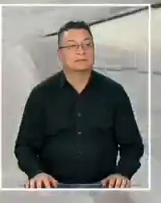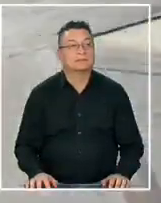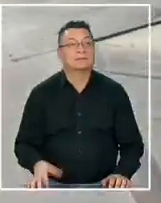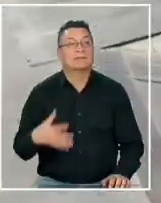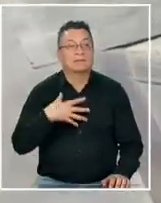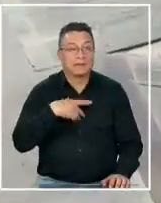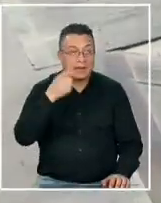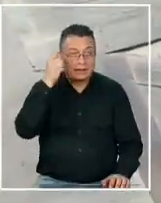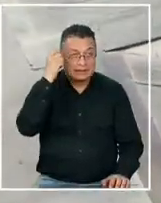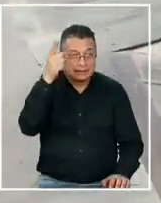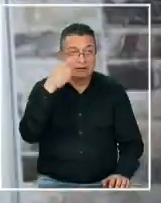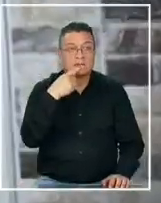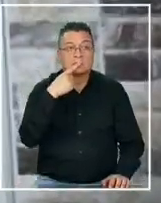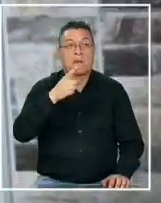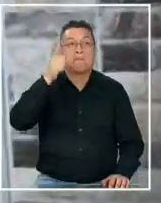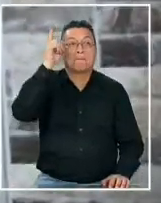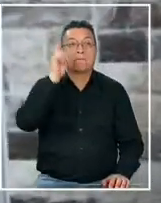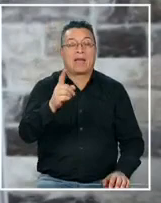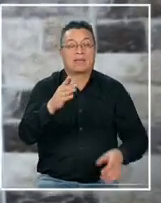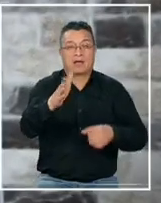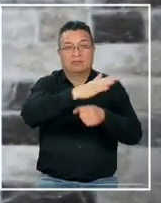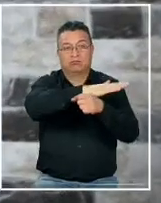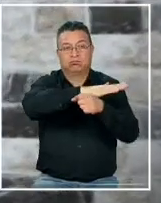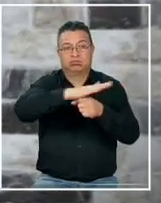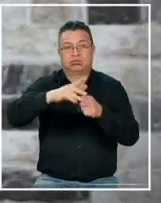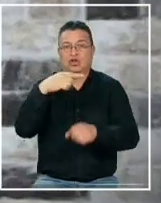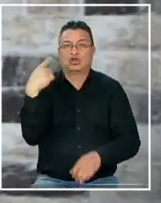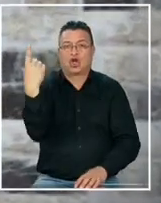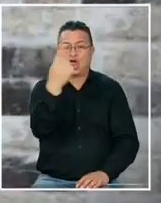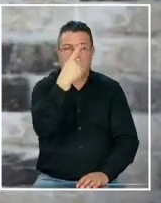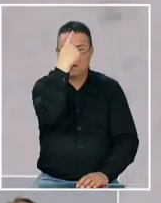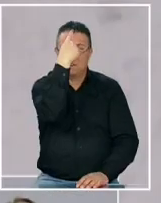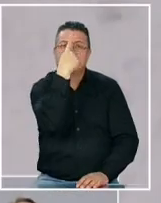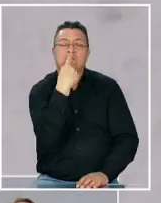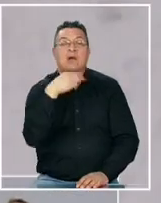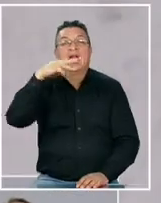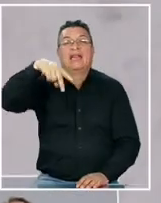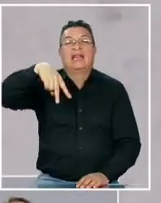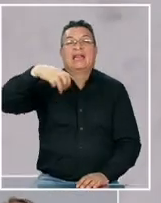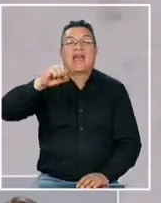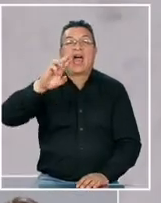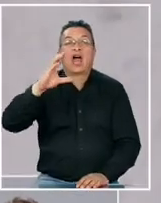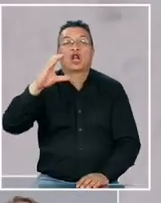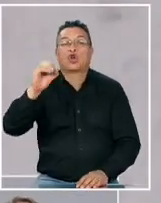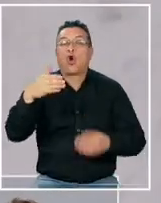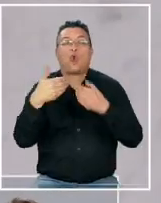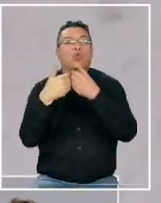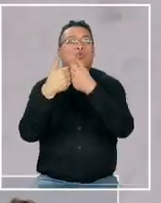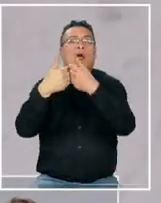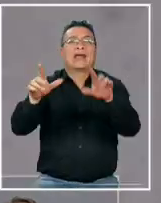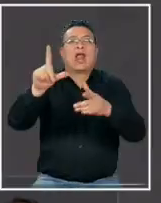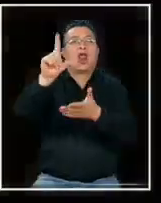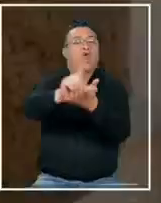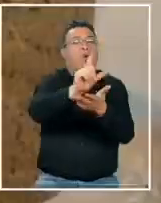Quiero que sepan que he instruido demoler todos los memorales narco donde quiera que esto se aparezca.